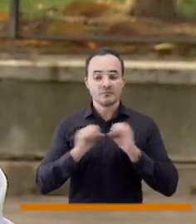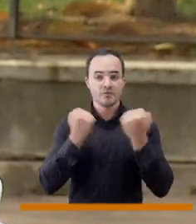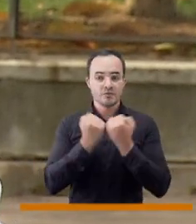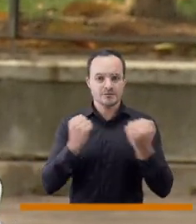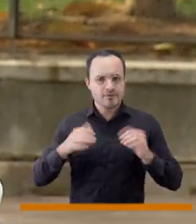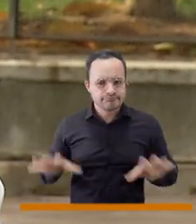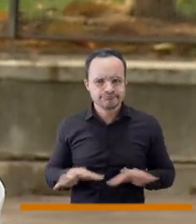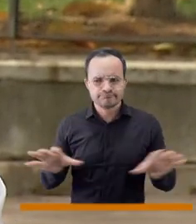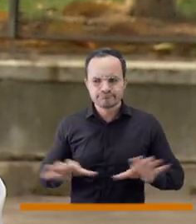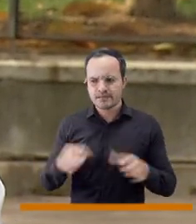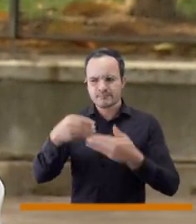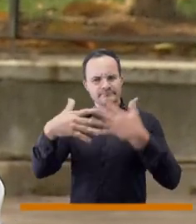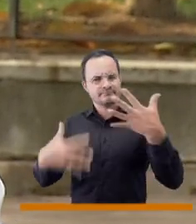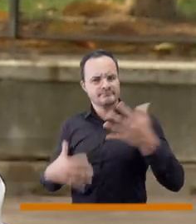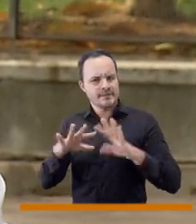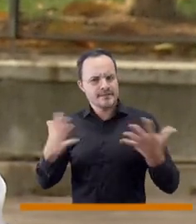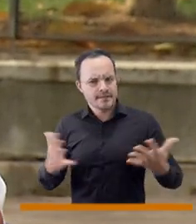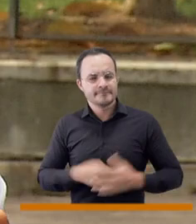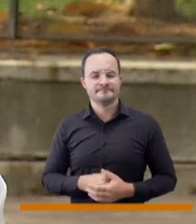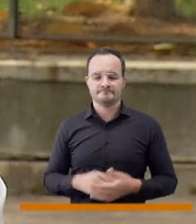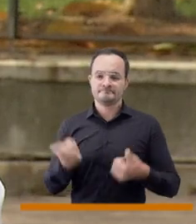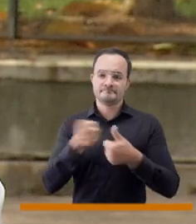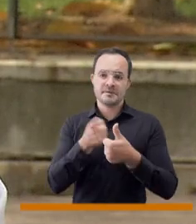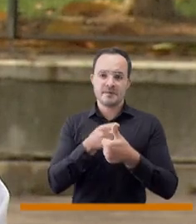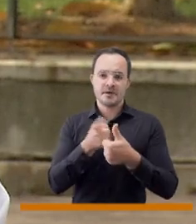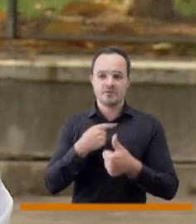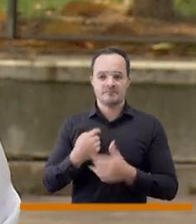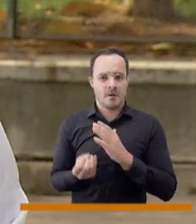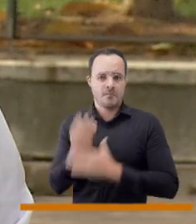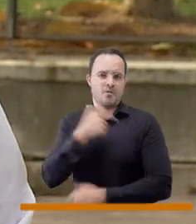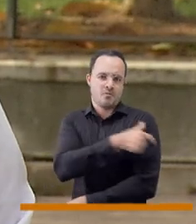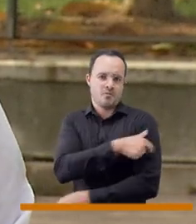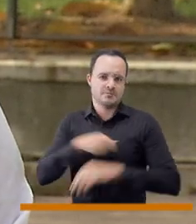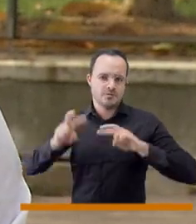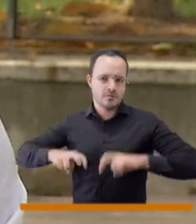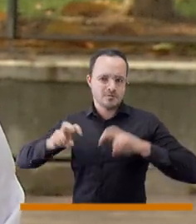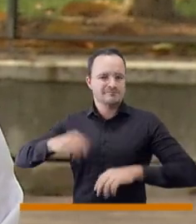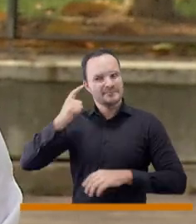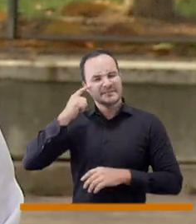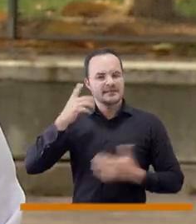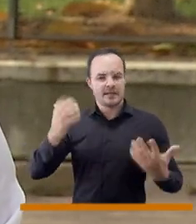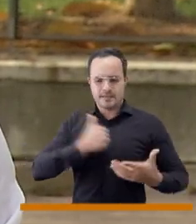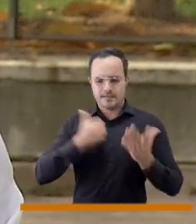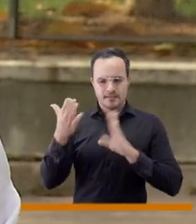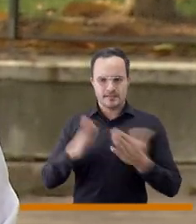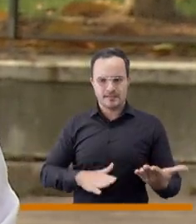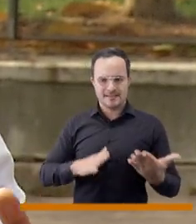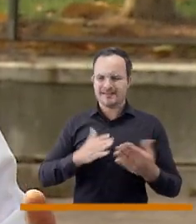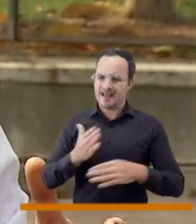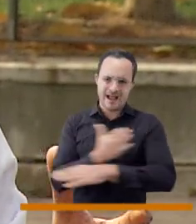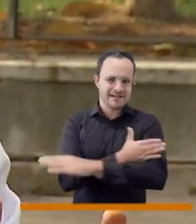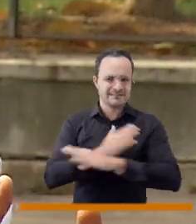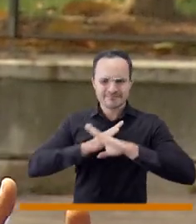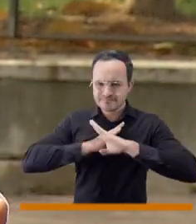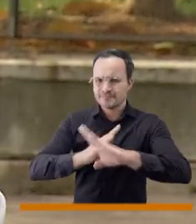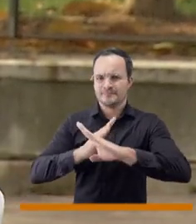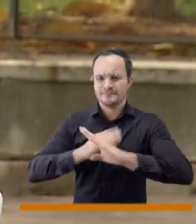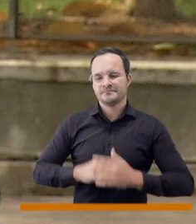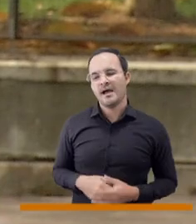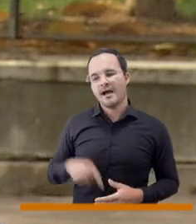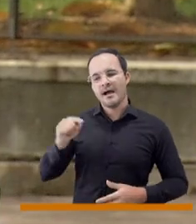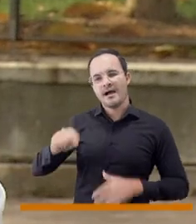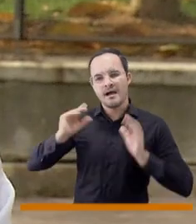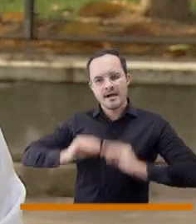¿Qué acciones hemos venido haciendo desde el Consejo con nuestro equipo de trabajo? Realizamos una comisión accidental de prevención al